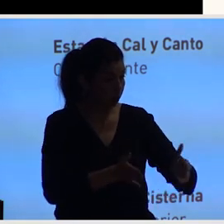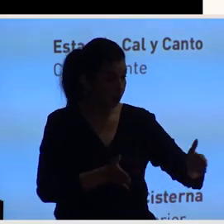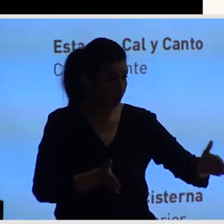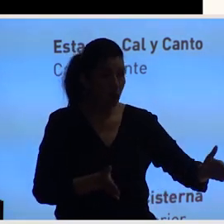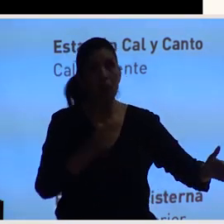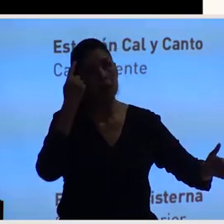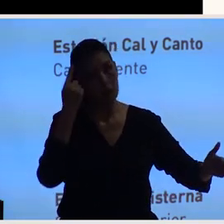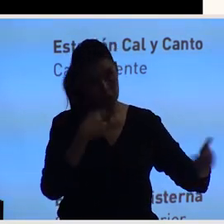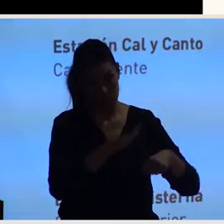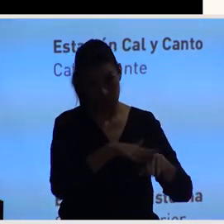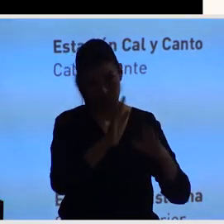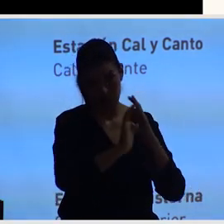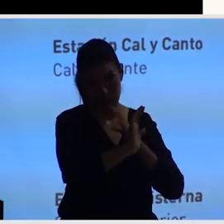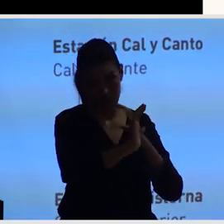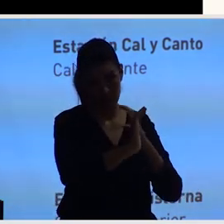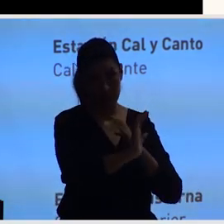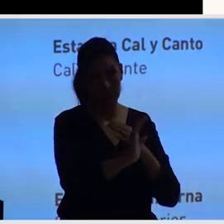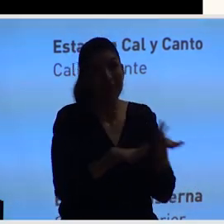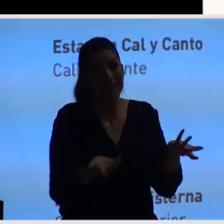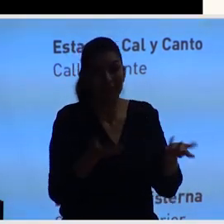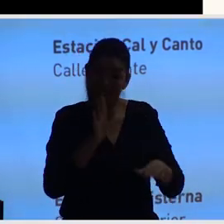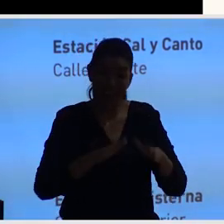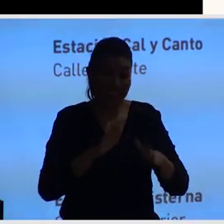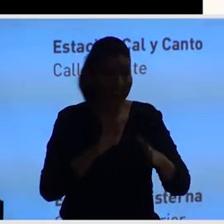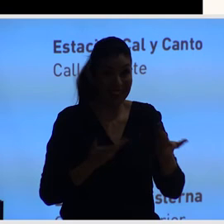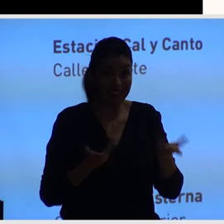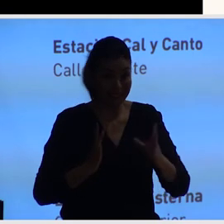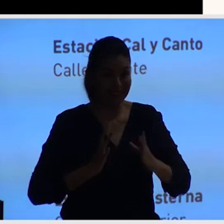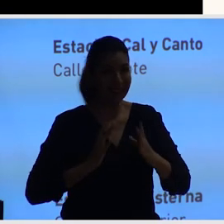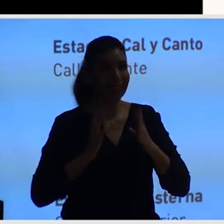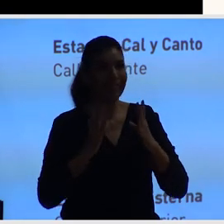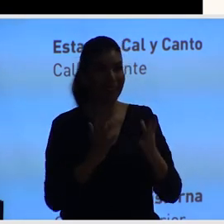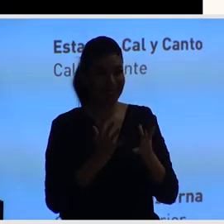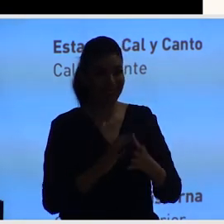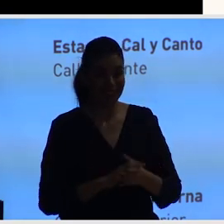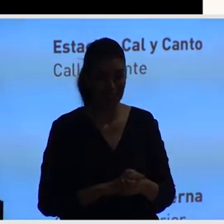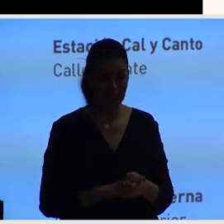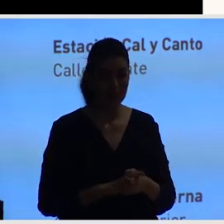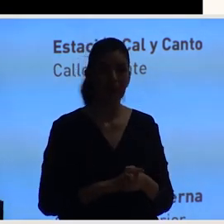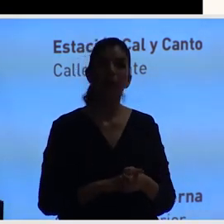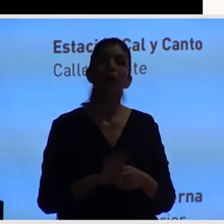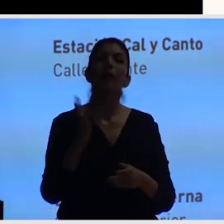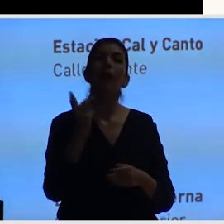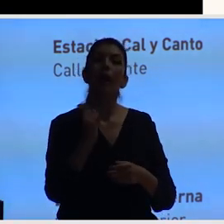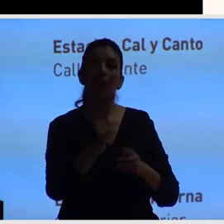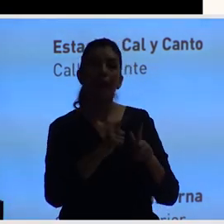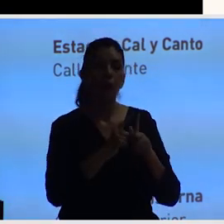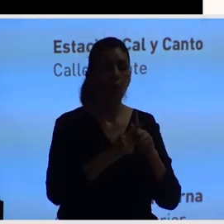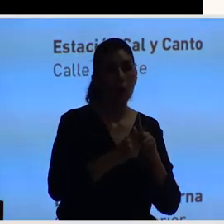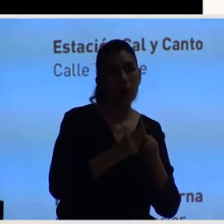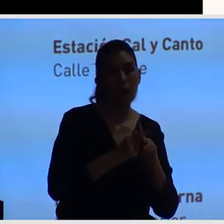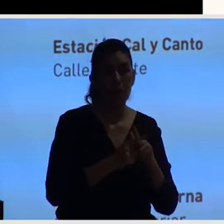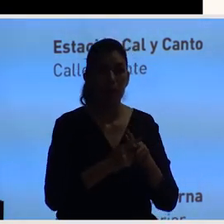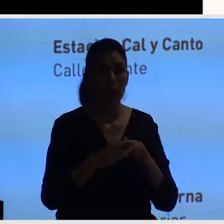permite después, punto por punto, intersección por intersección, de ir haciendo mejoras, ajustes.